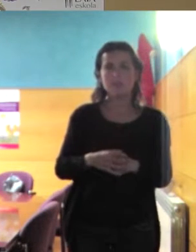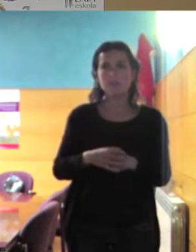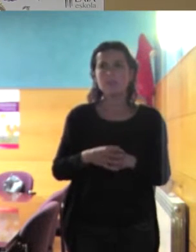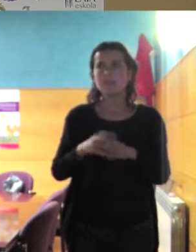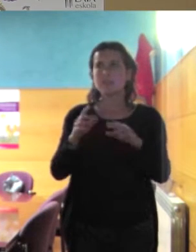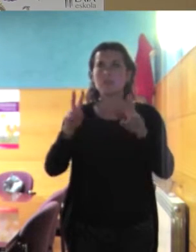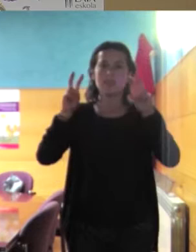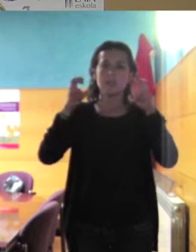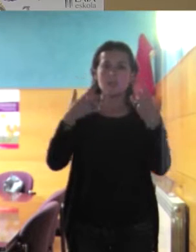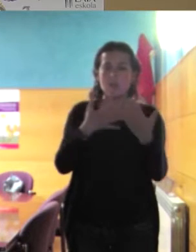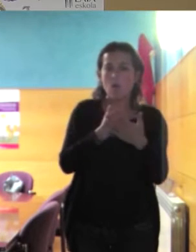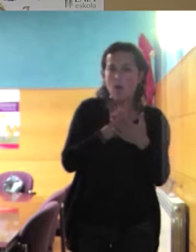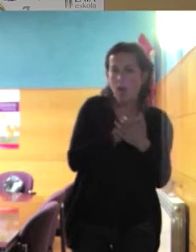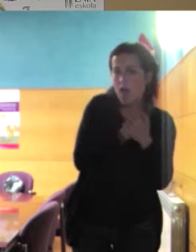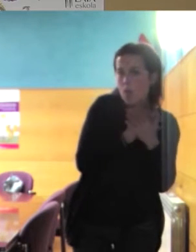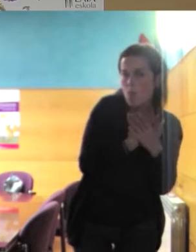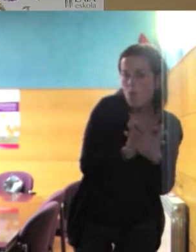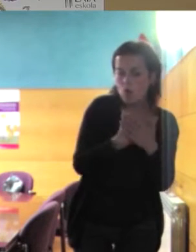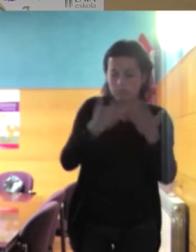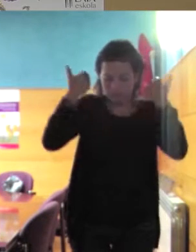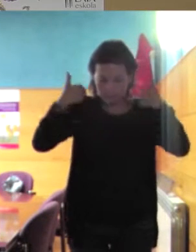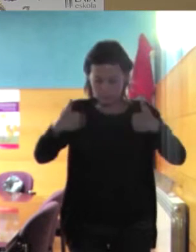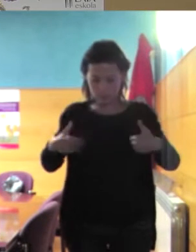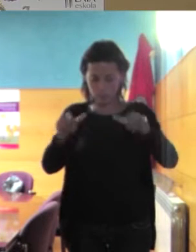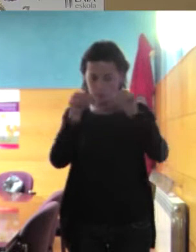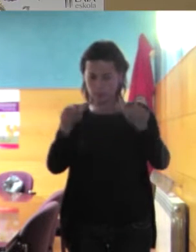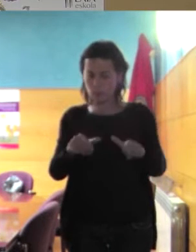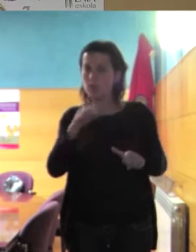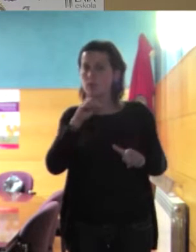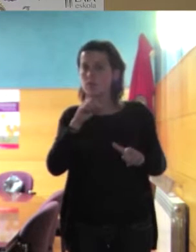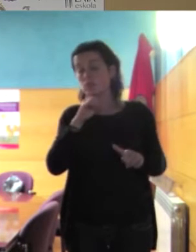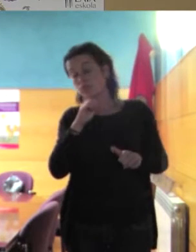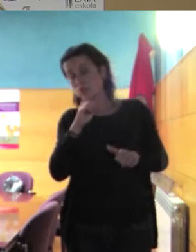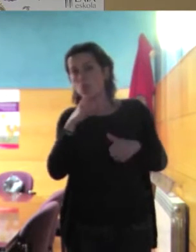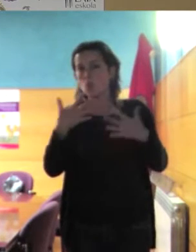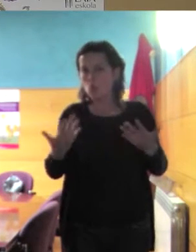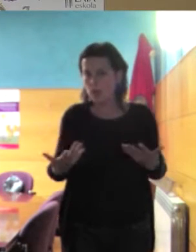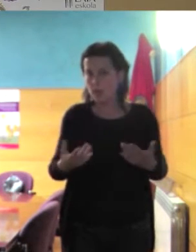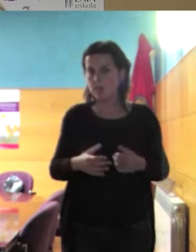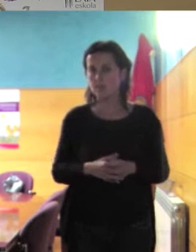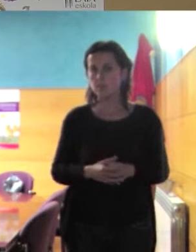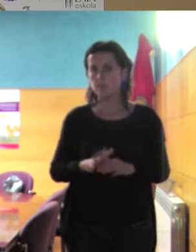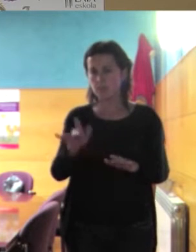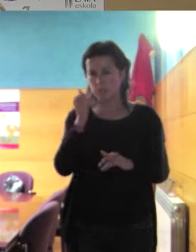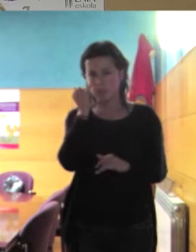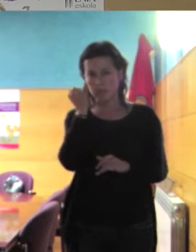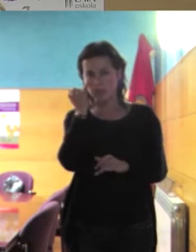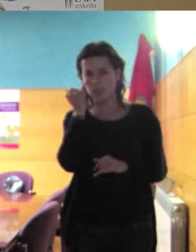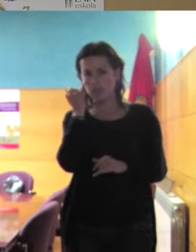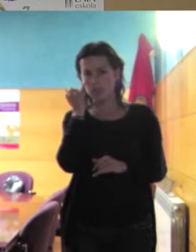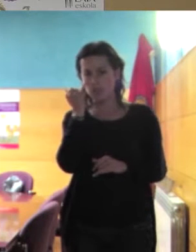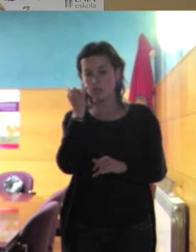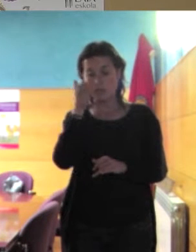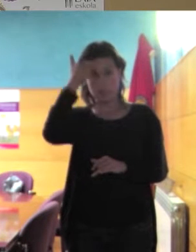sobre como debe ser nuestro cuerpo y fijaos tenemos mucha más facilidad para reconocer el